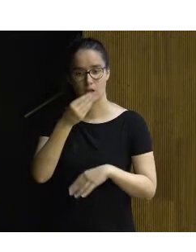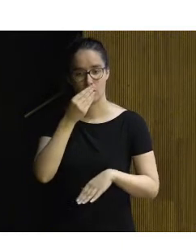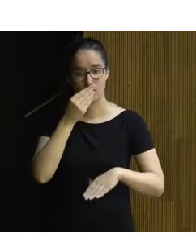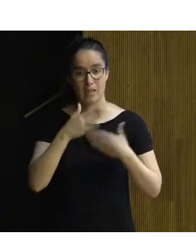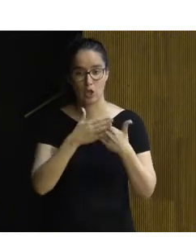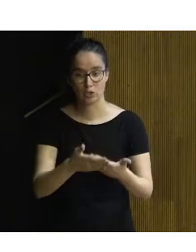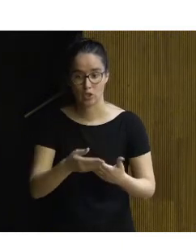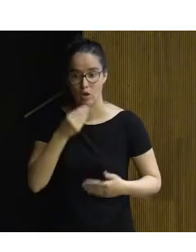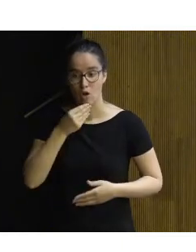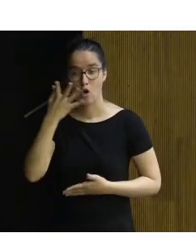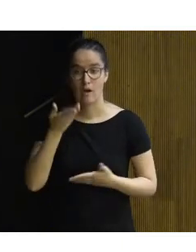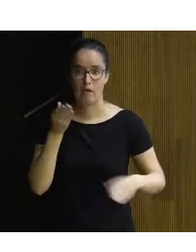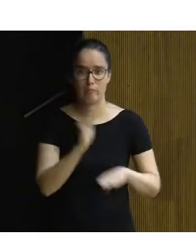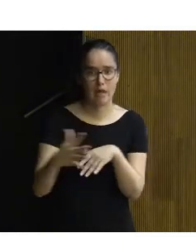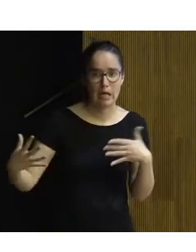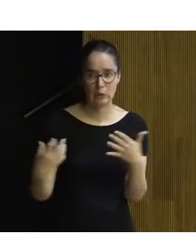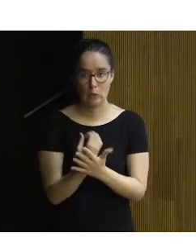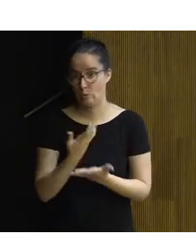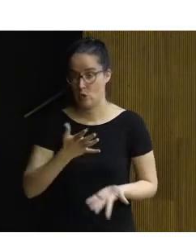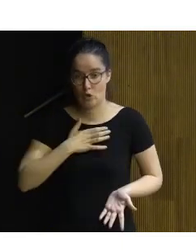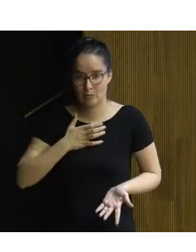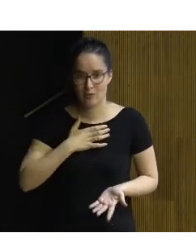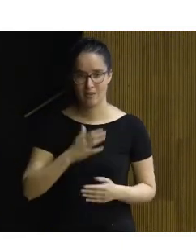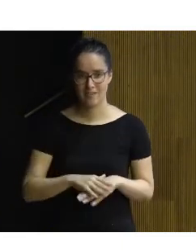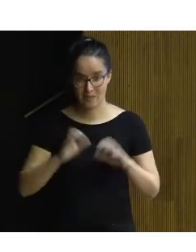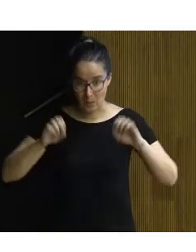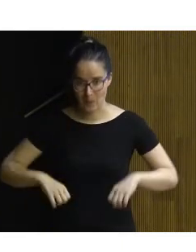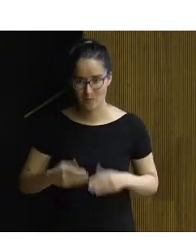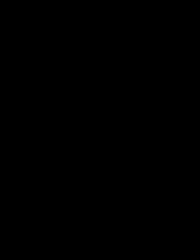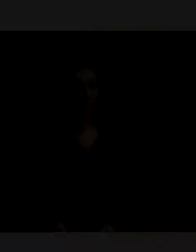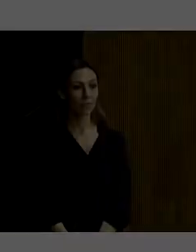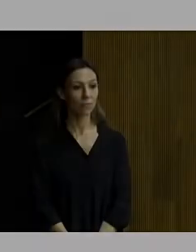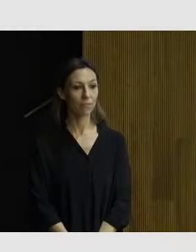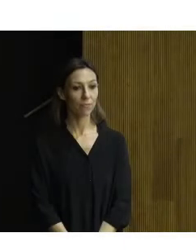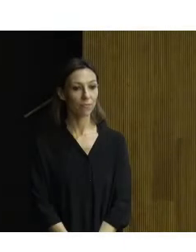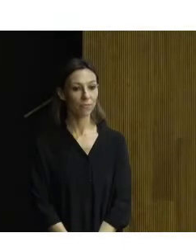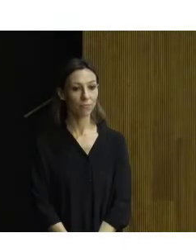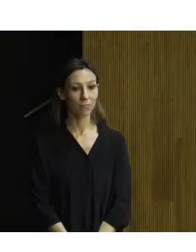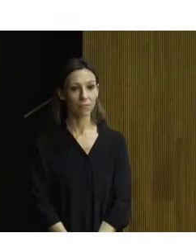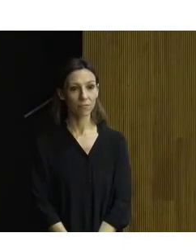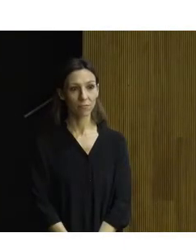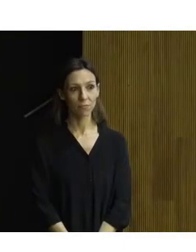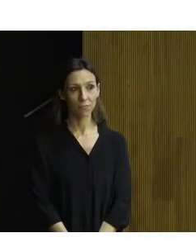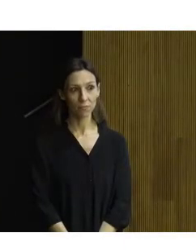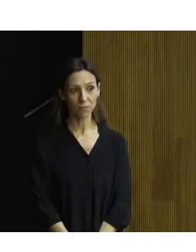siento nos gustaría invitaros a todos pero no ha sido posible ¿de acuerdo? muchas gracias buenos días